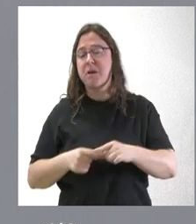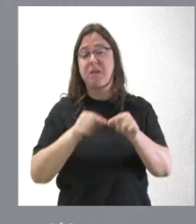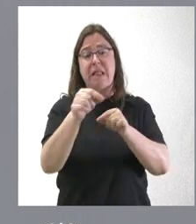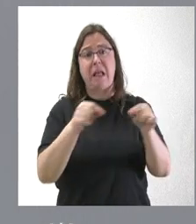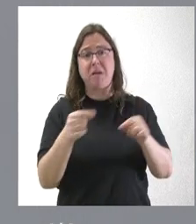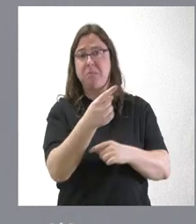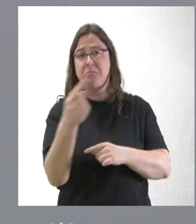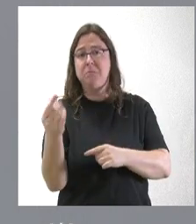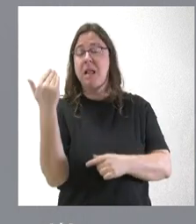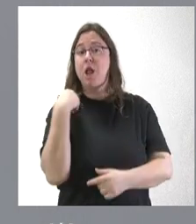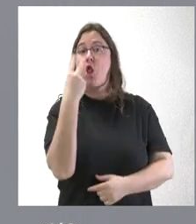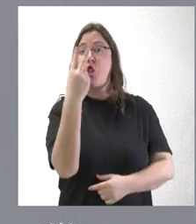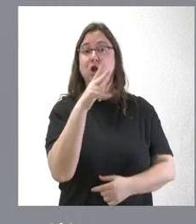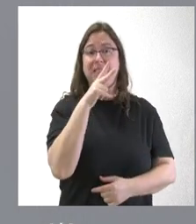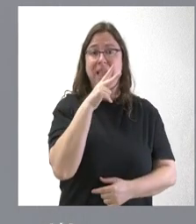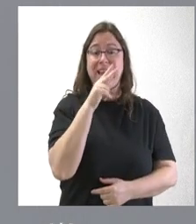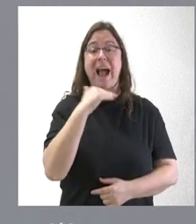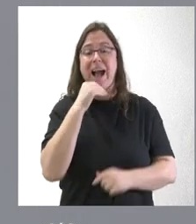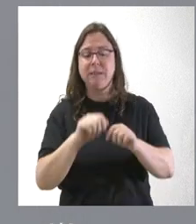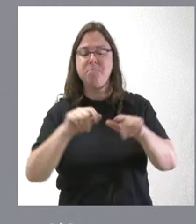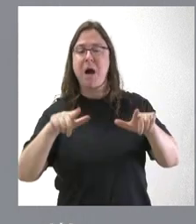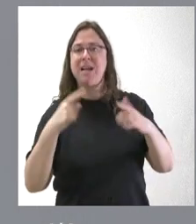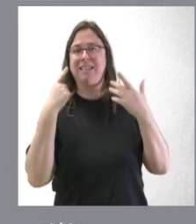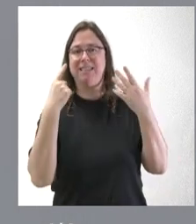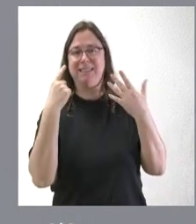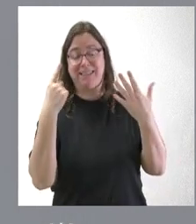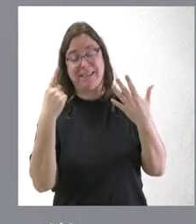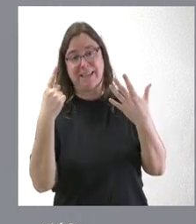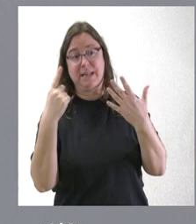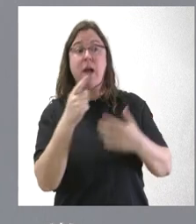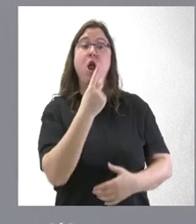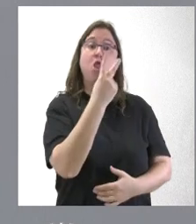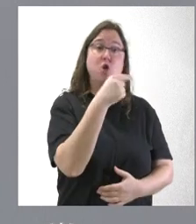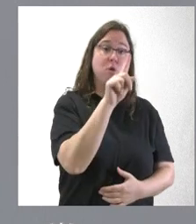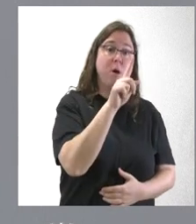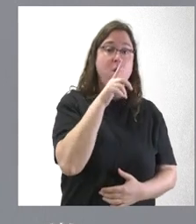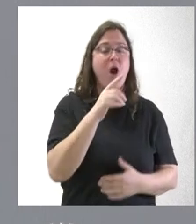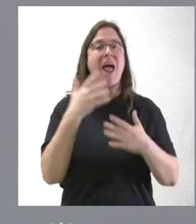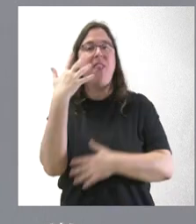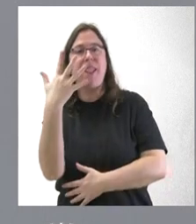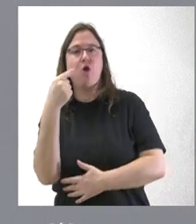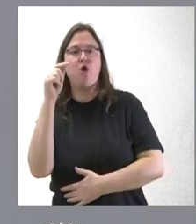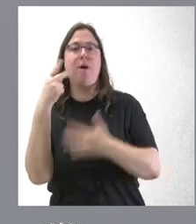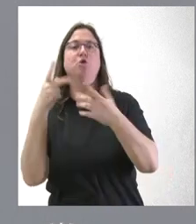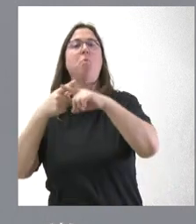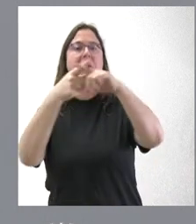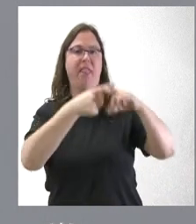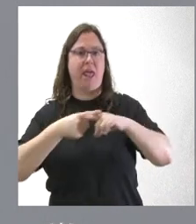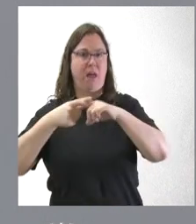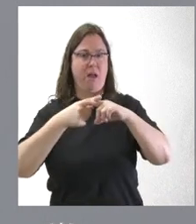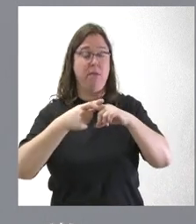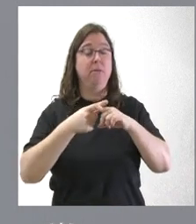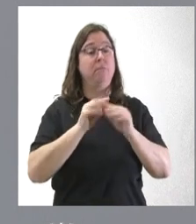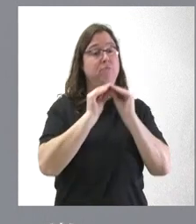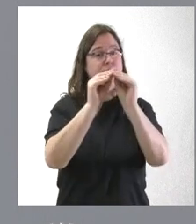de dos hectáreas a casi seis, en concreto de 2,1 hectáreas a 5,8 hectáreas de media. Las actuaciones van a